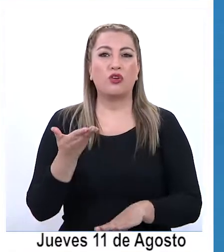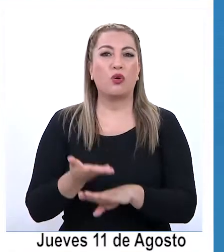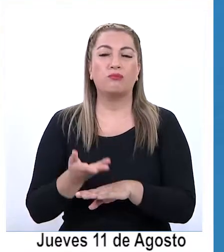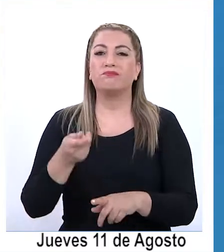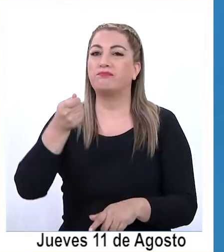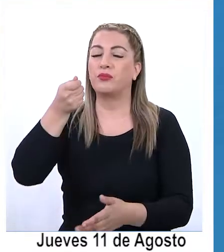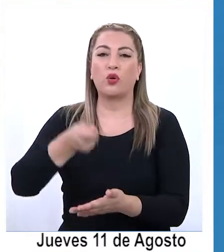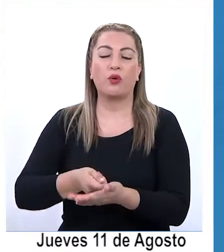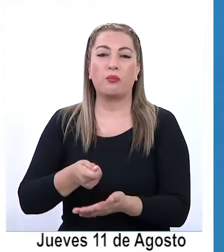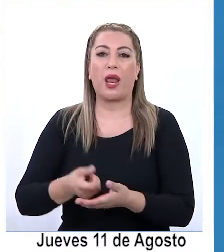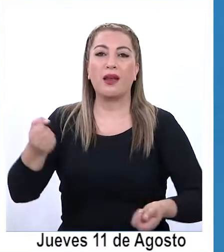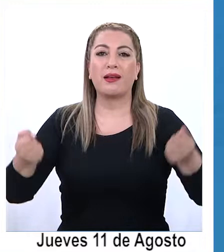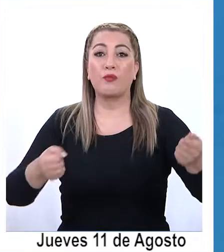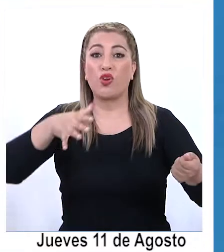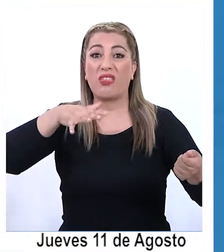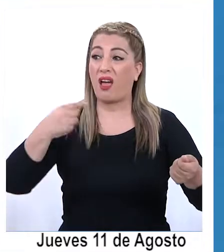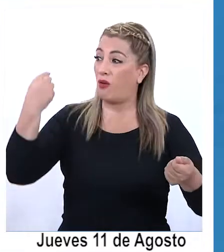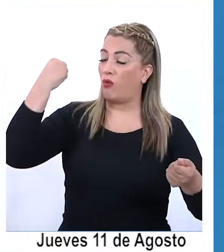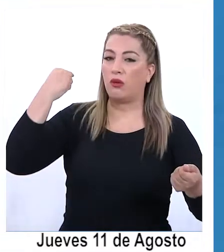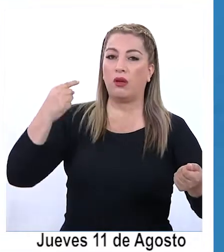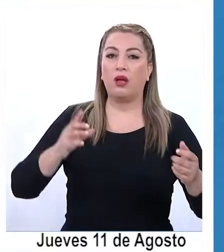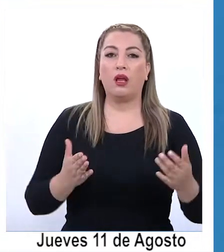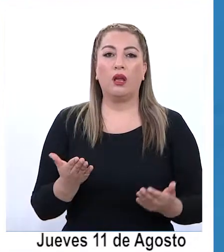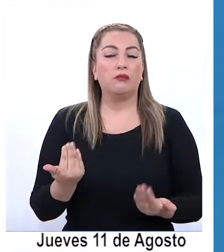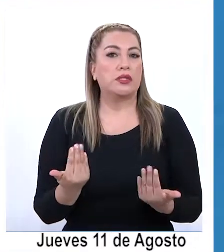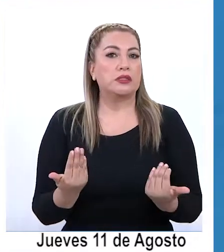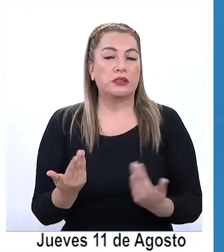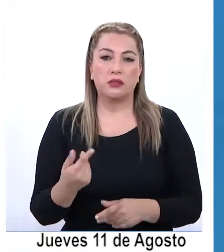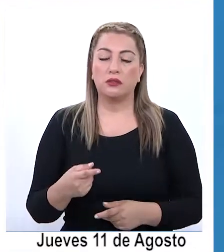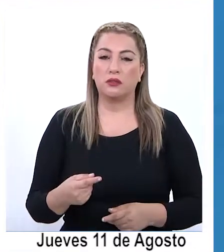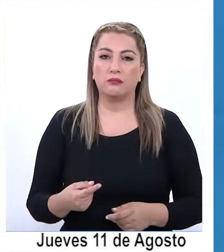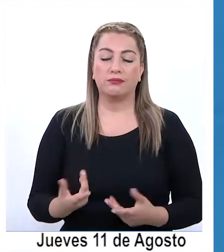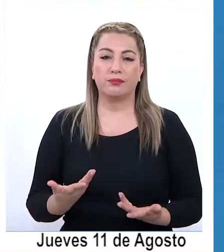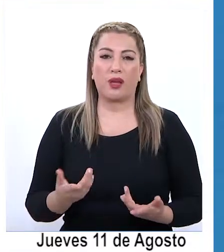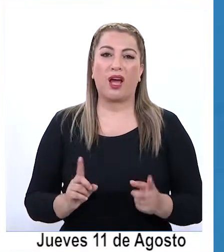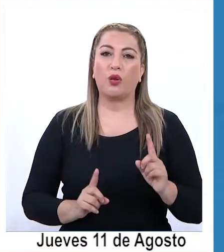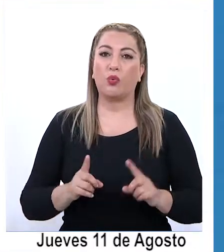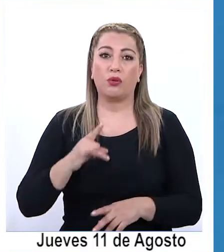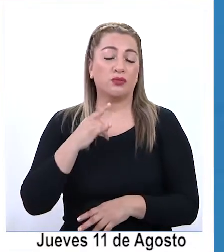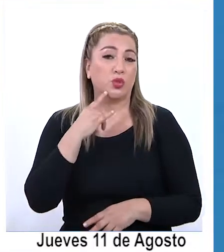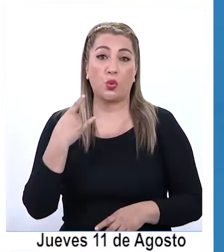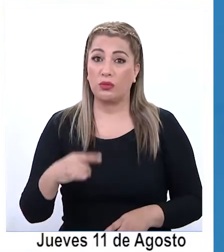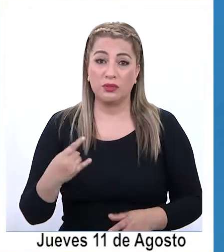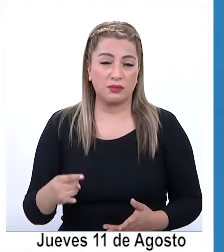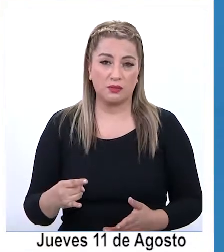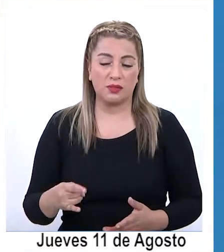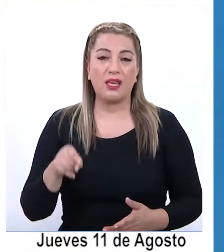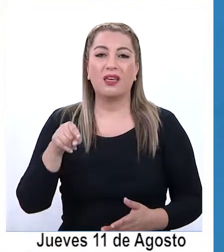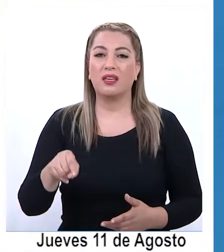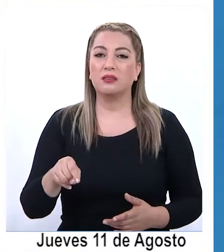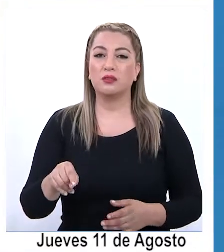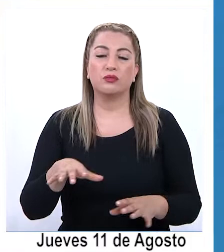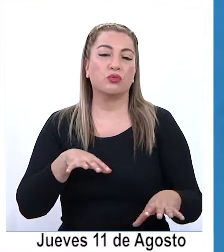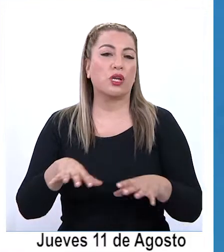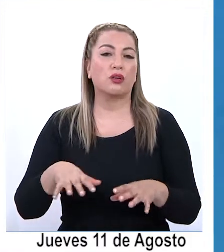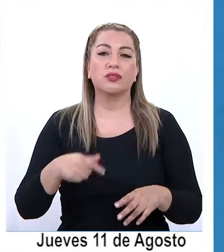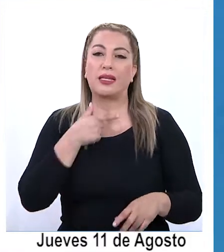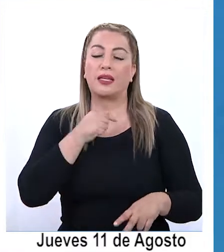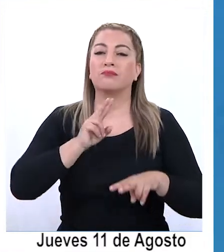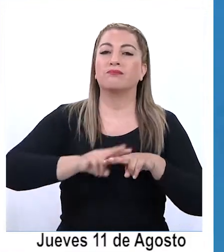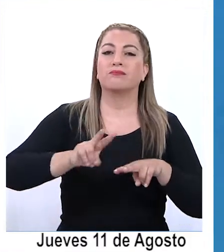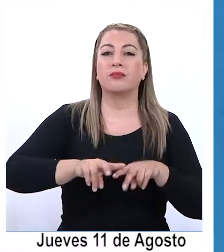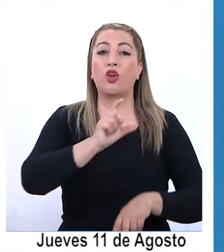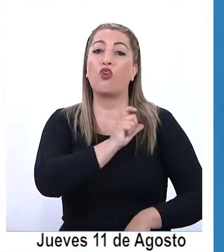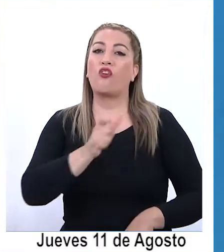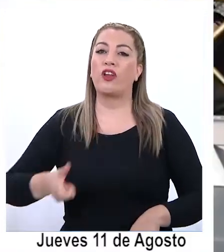la comunidad lo necesita respecto a alguna ausencia de abastecimiento de agua por un motivo de emergencia. Creo que eso es algo que estamos tratando de corregir y los